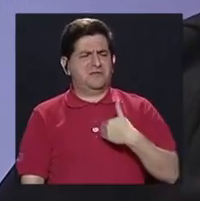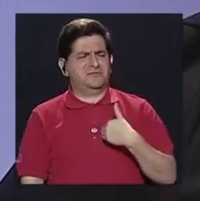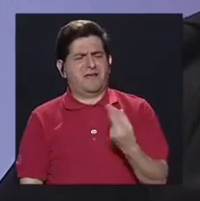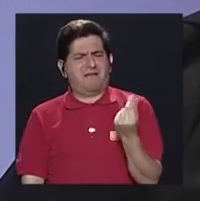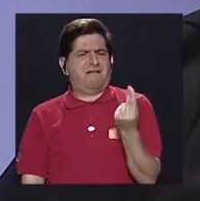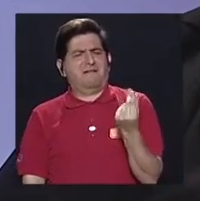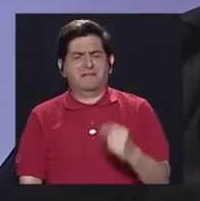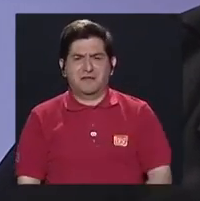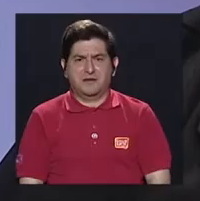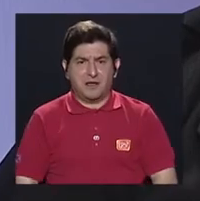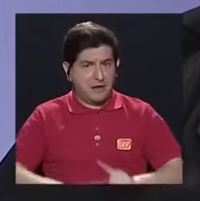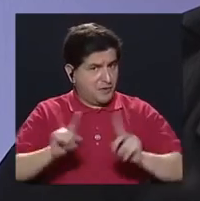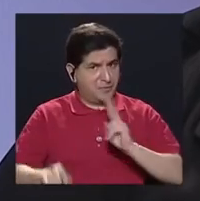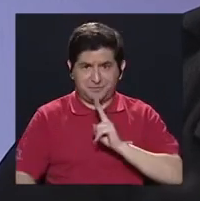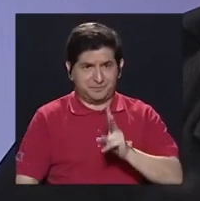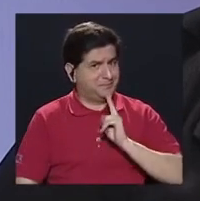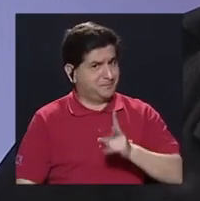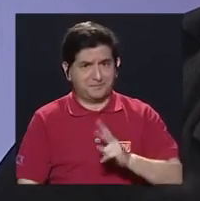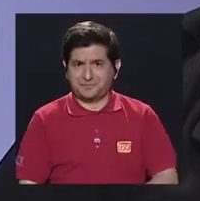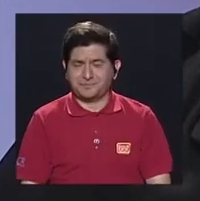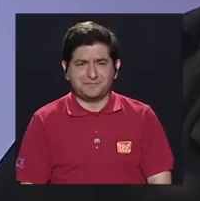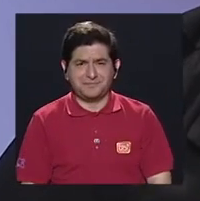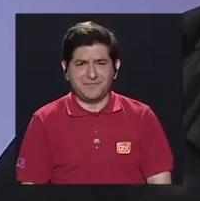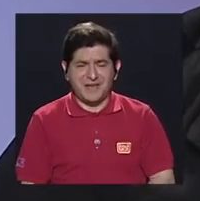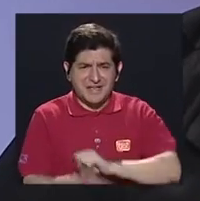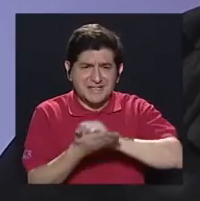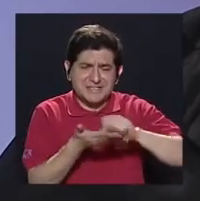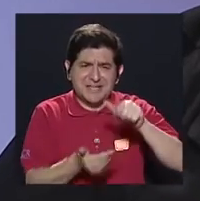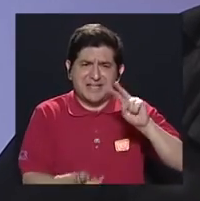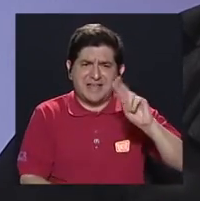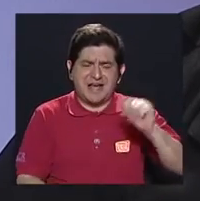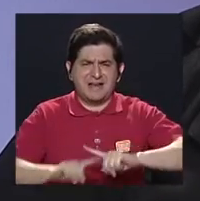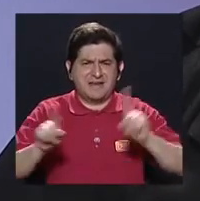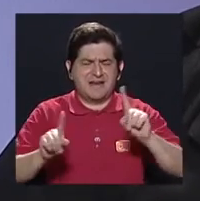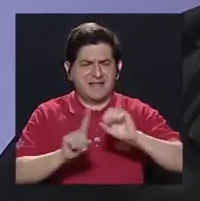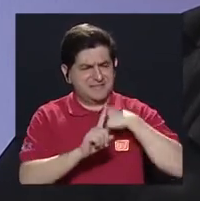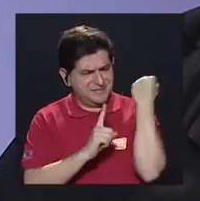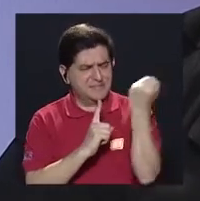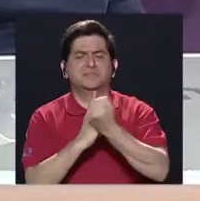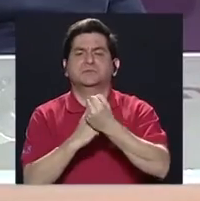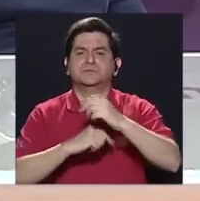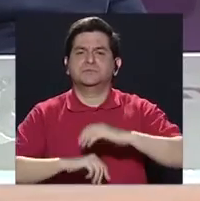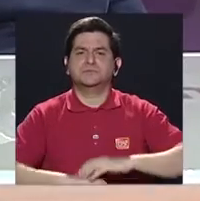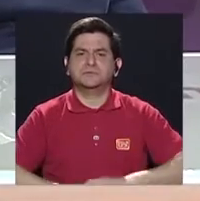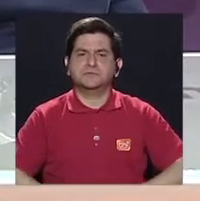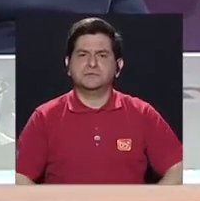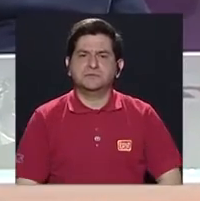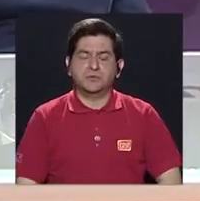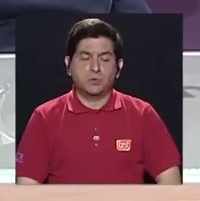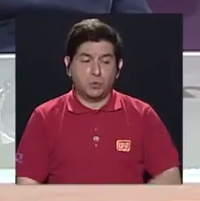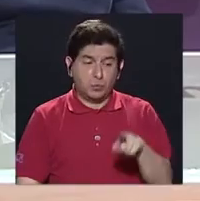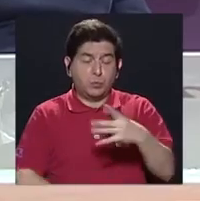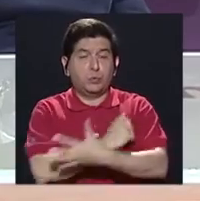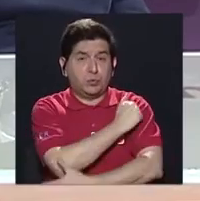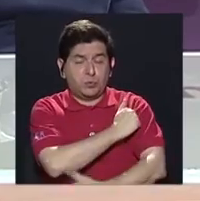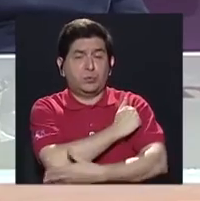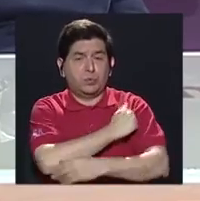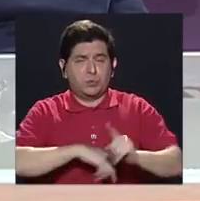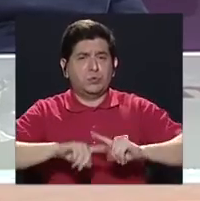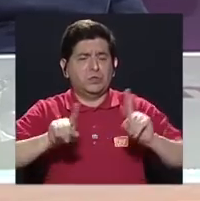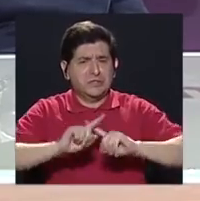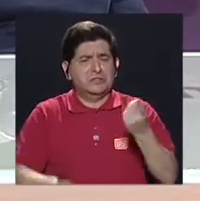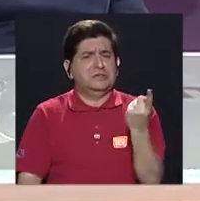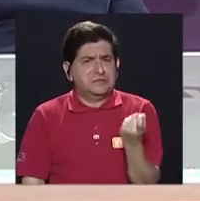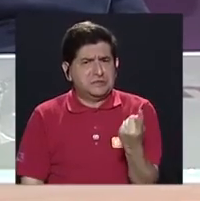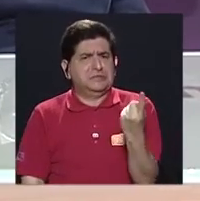mucha plata, y esa no es la realidad de Santana. Santana tiene otra cara, otra cara que es de muchísima pobreza, muchísimas